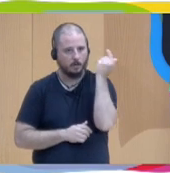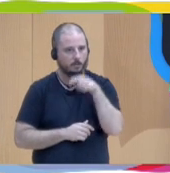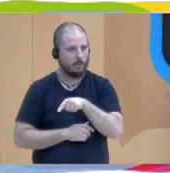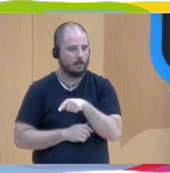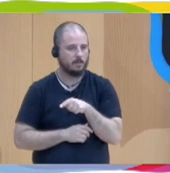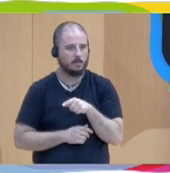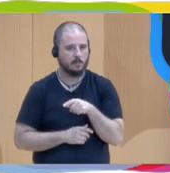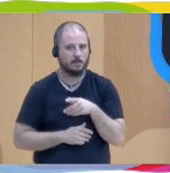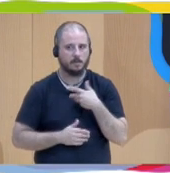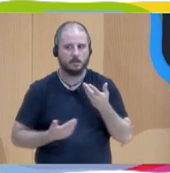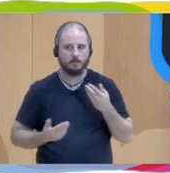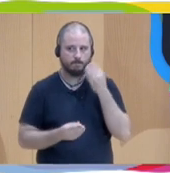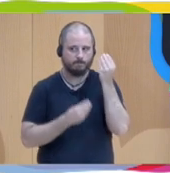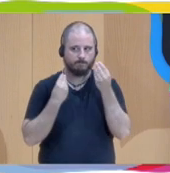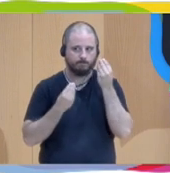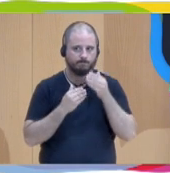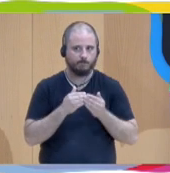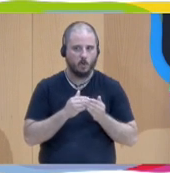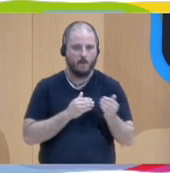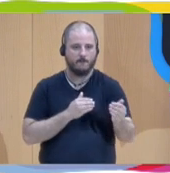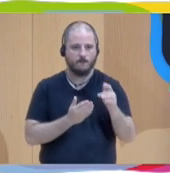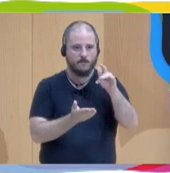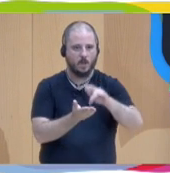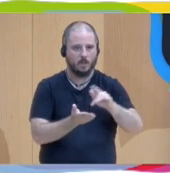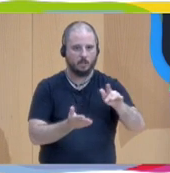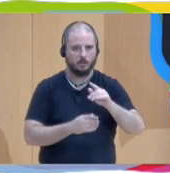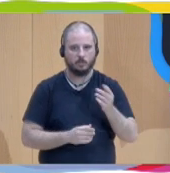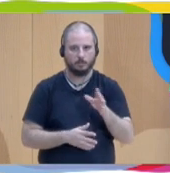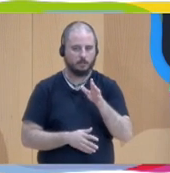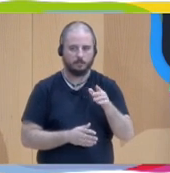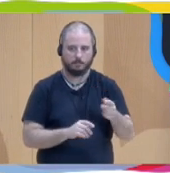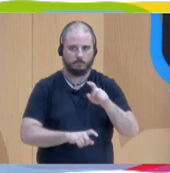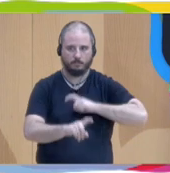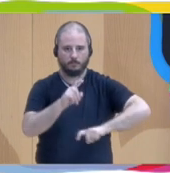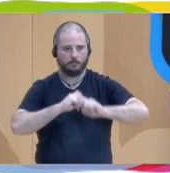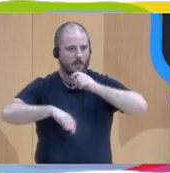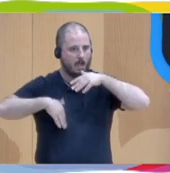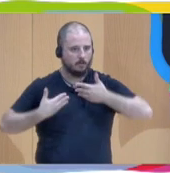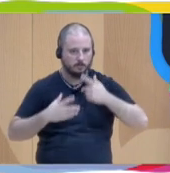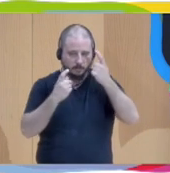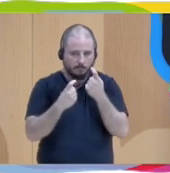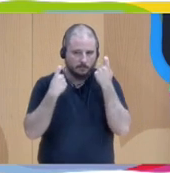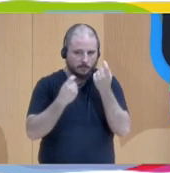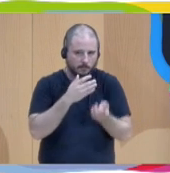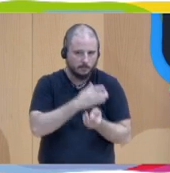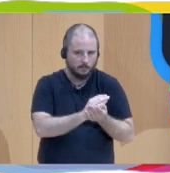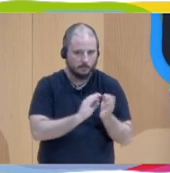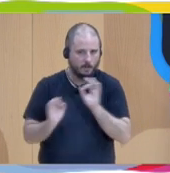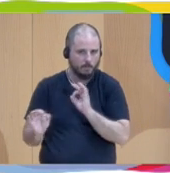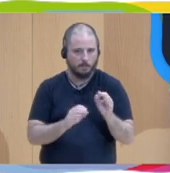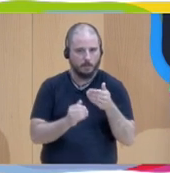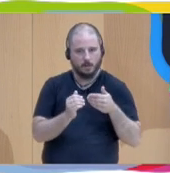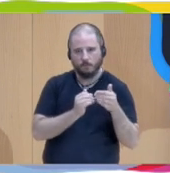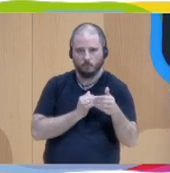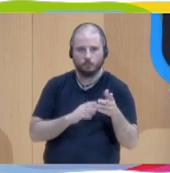Nosotros pensamos al futuro, pero todavía hoy intentamos construirlo con los servicios, con